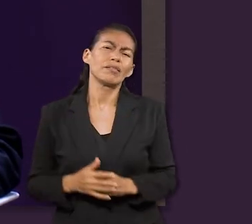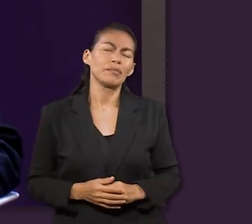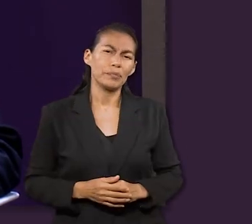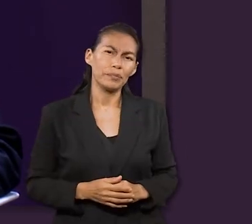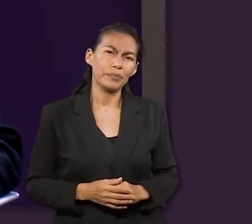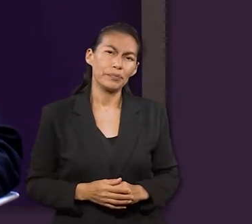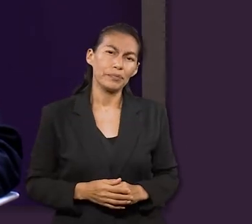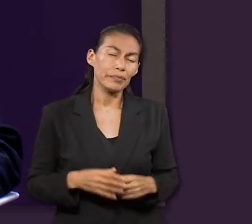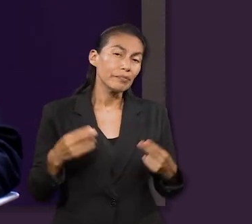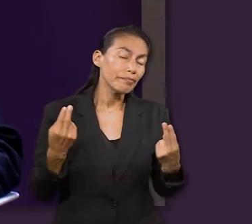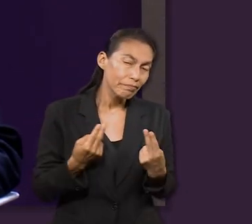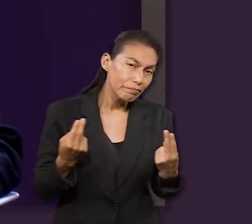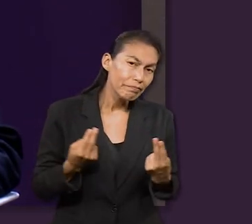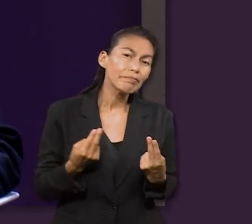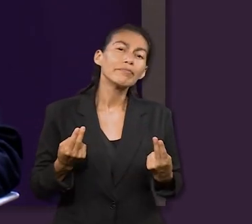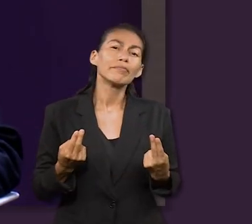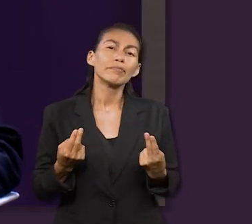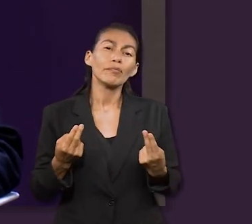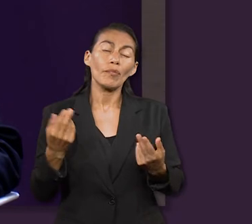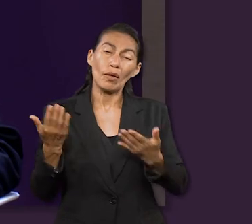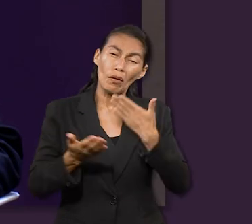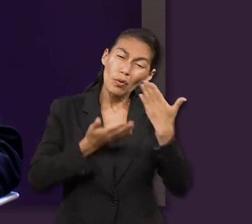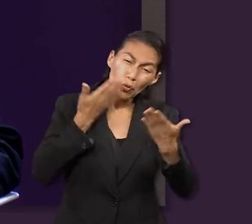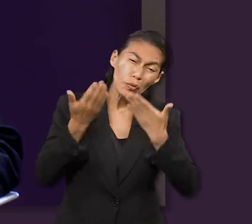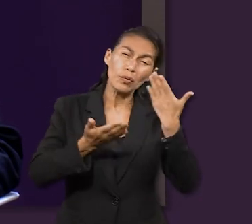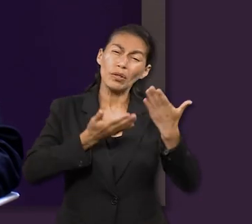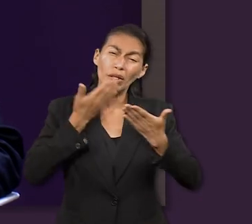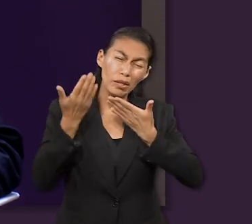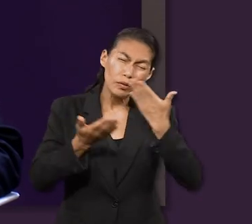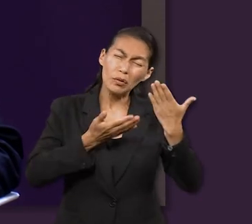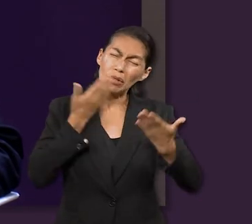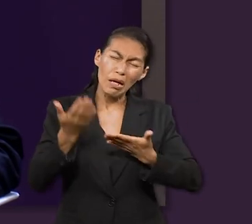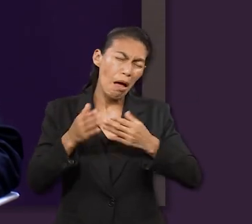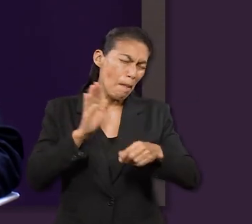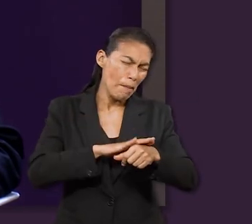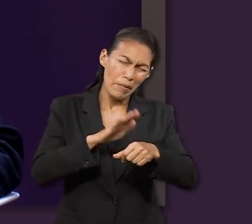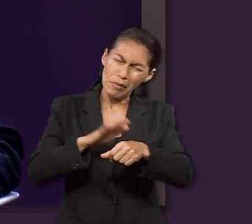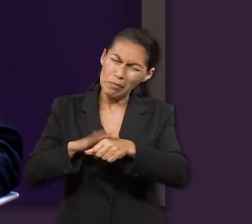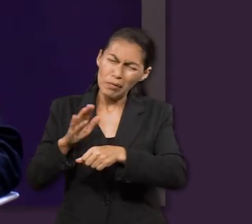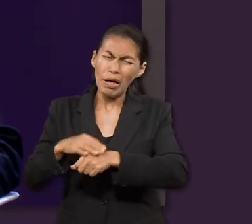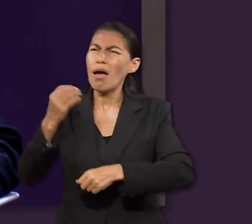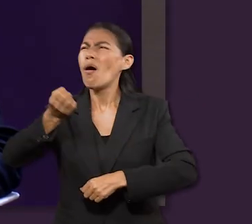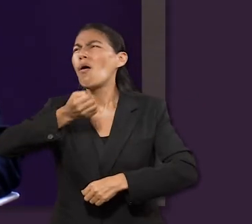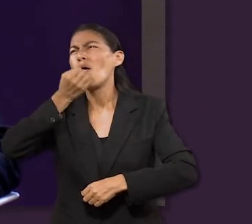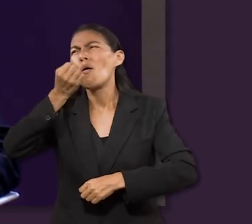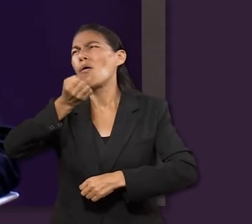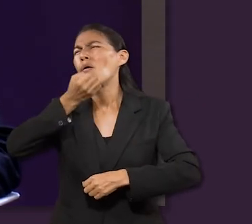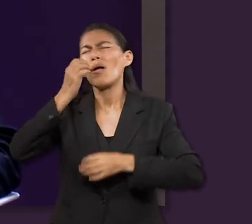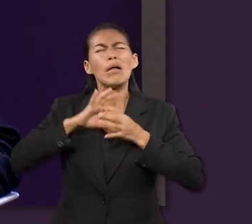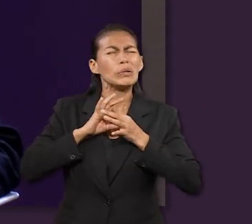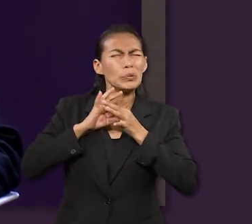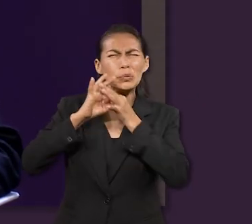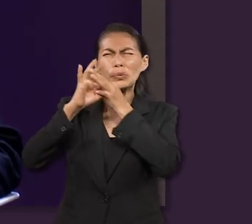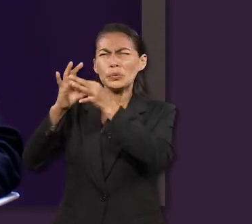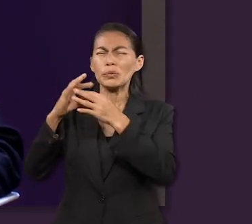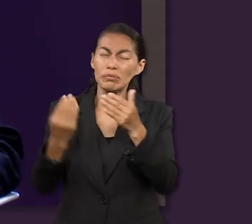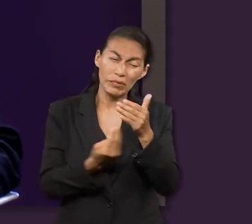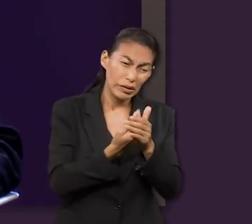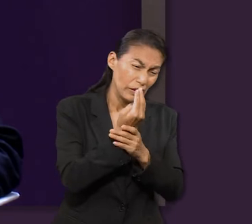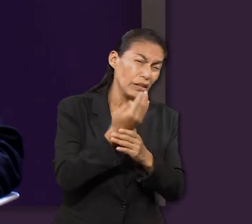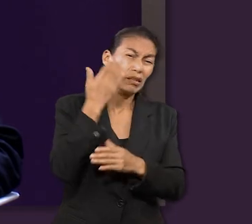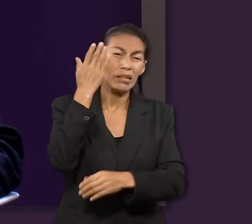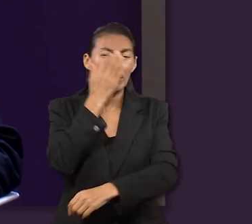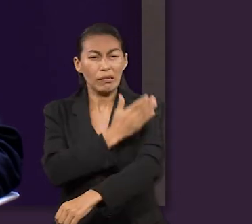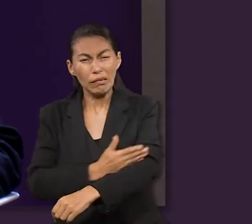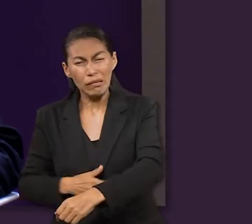Entonces, en ese sentido, pues, necesitamos estudiar, necesitamos analizar, orar, confiar en Dios cada día,